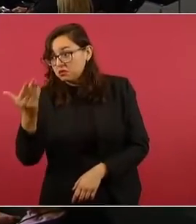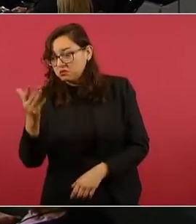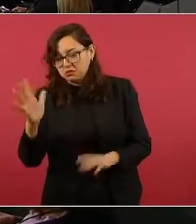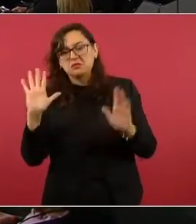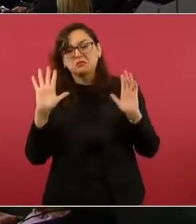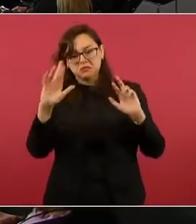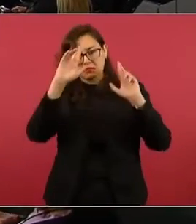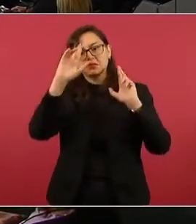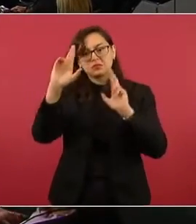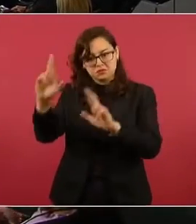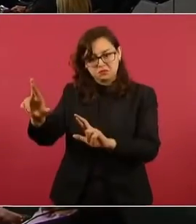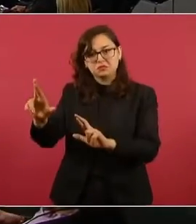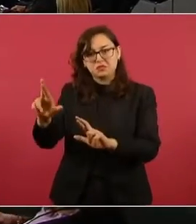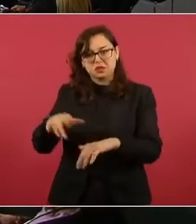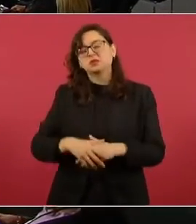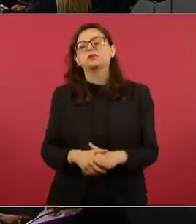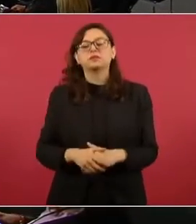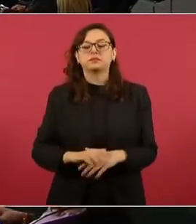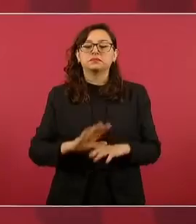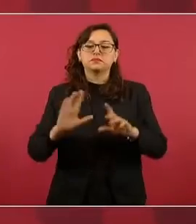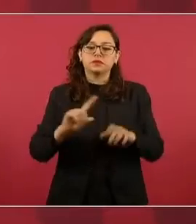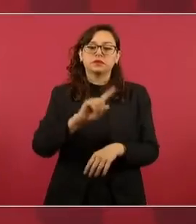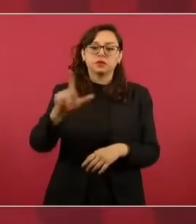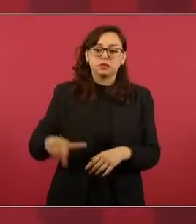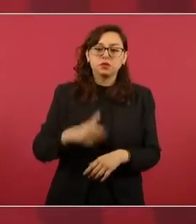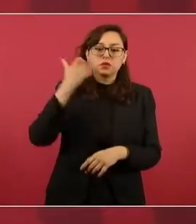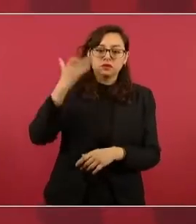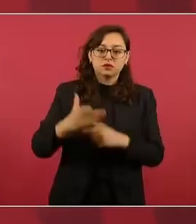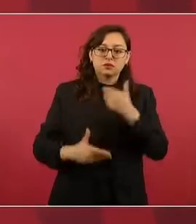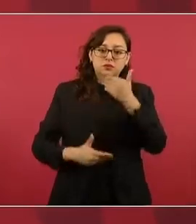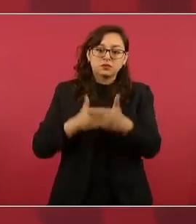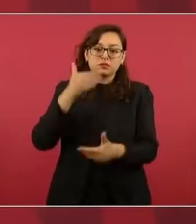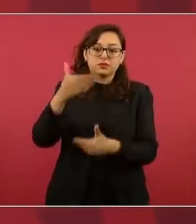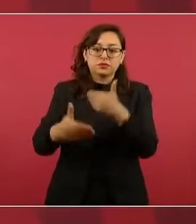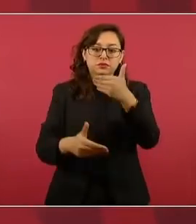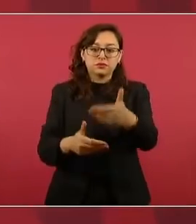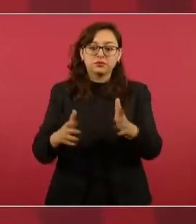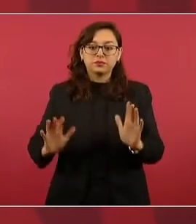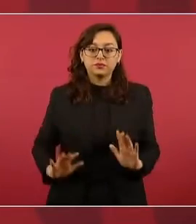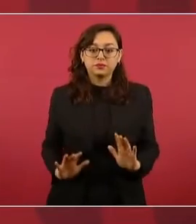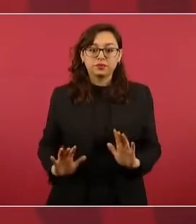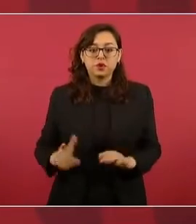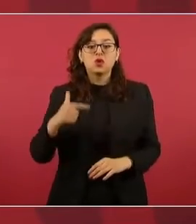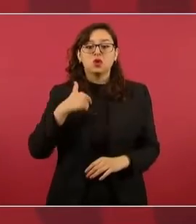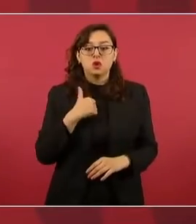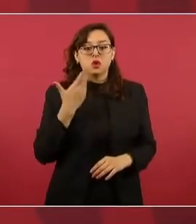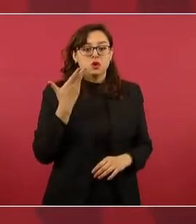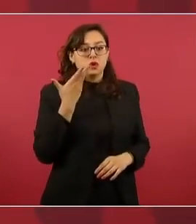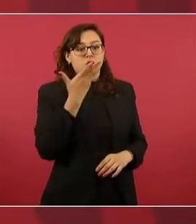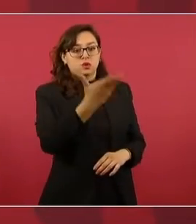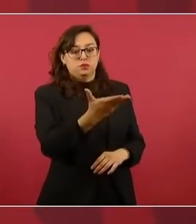Cuando se presentó el momento yo hice la solicitud